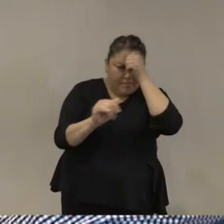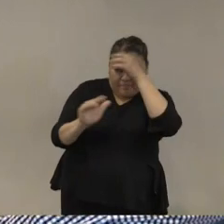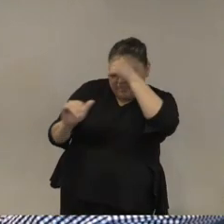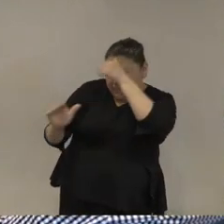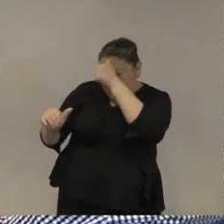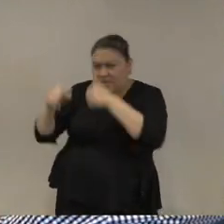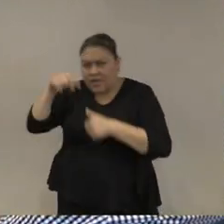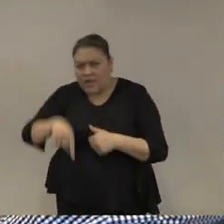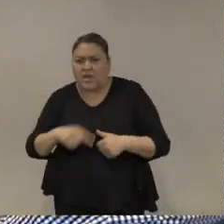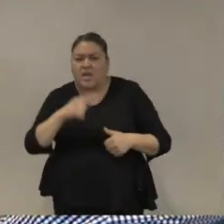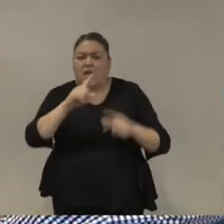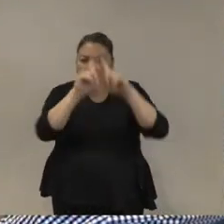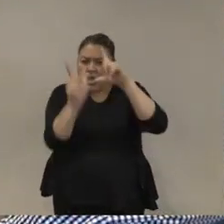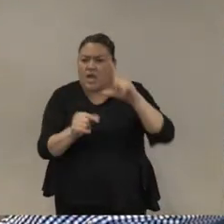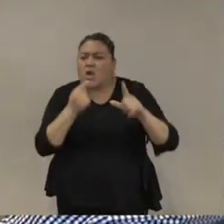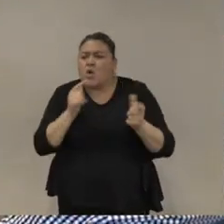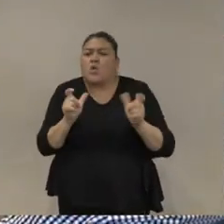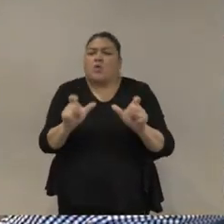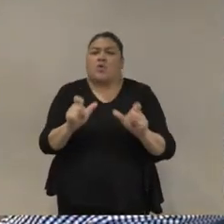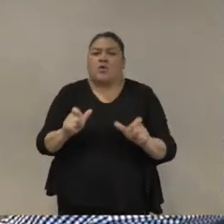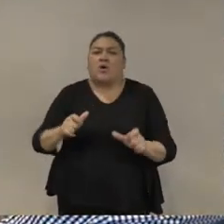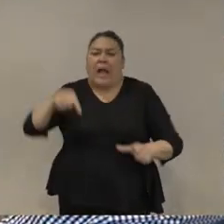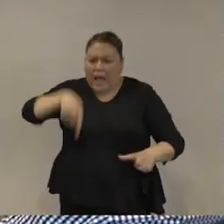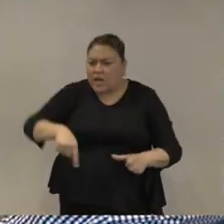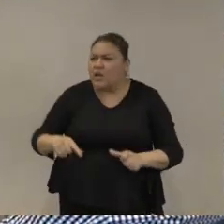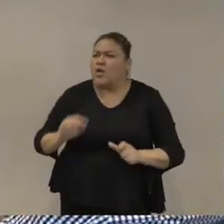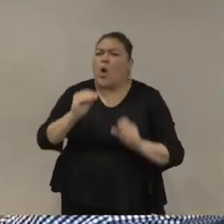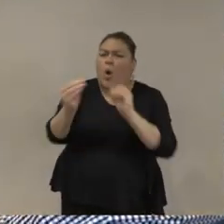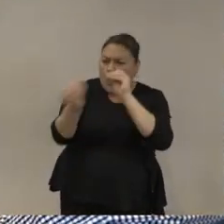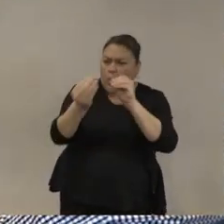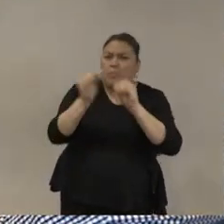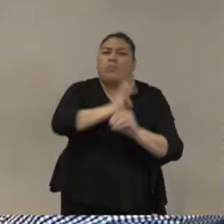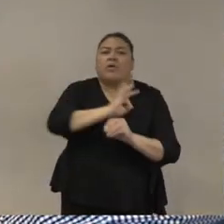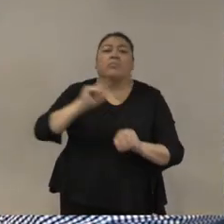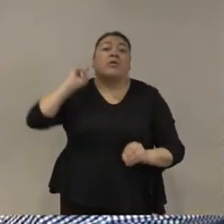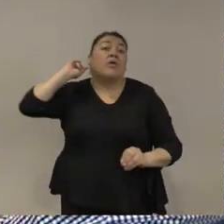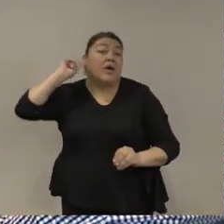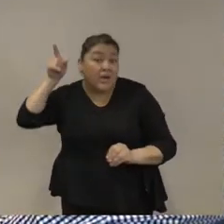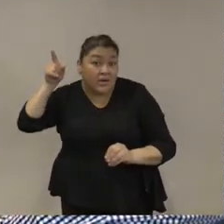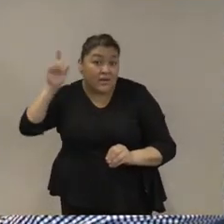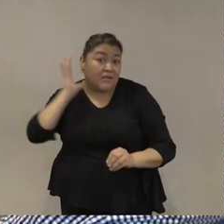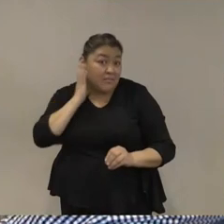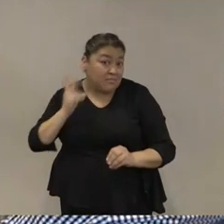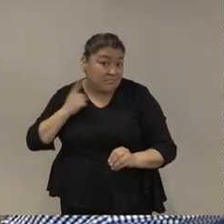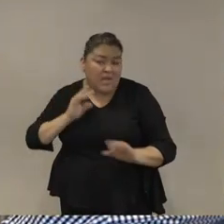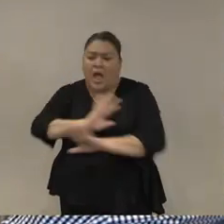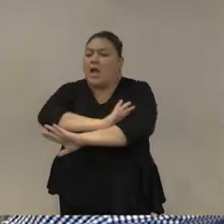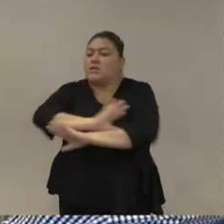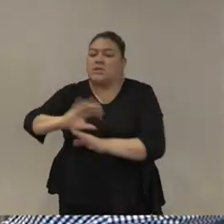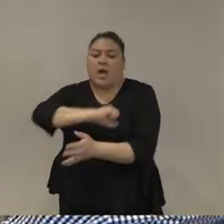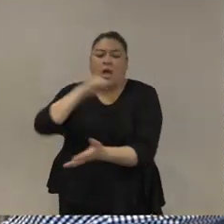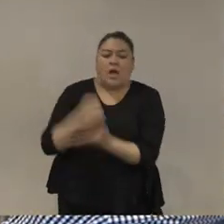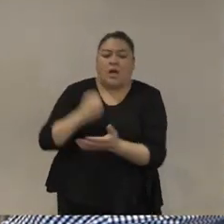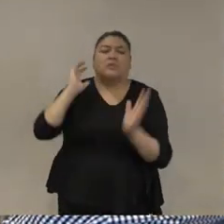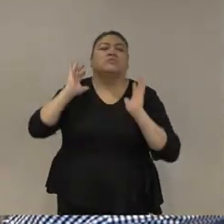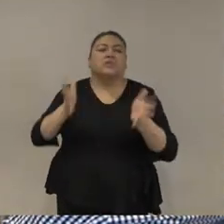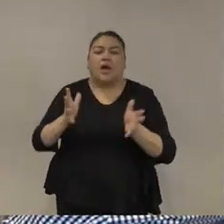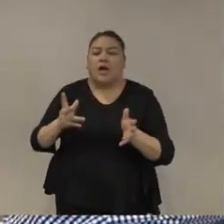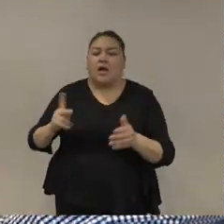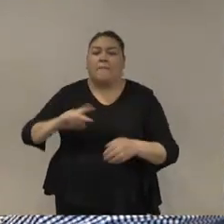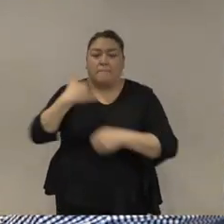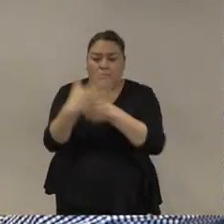discutiendo lo que queramos discutir o sea lo probaron y eso caminará entonces parte de lo que yo les quiero decir es